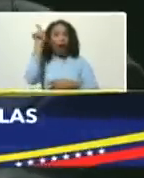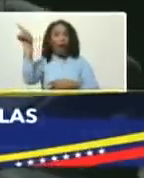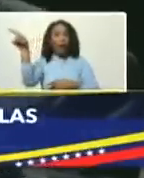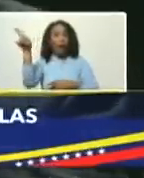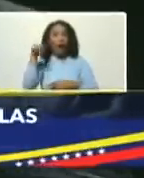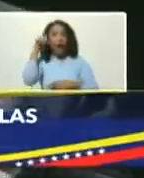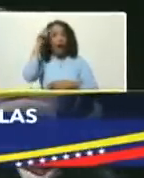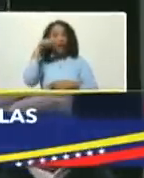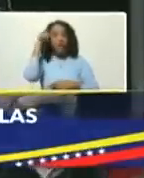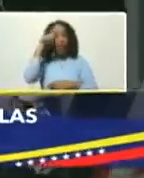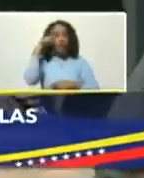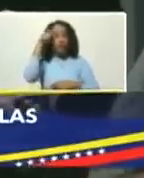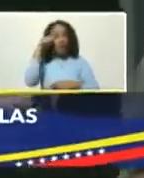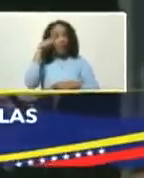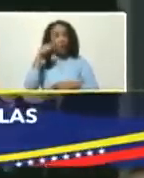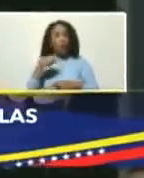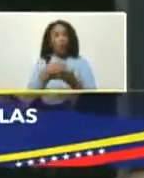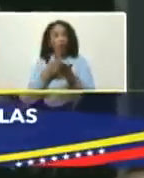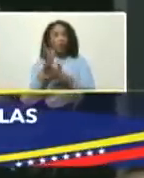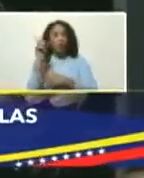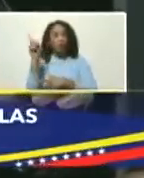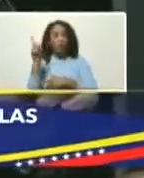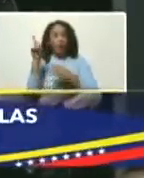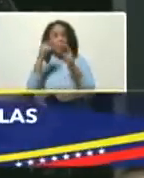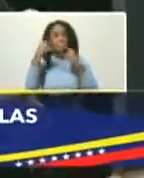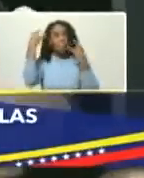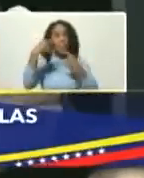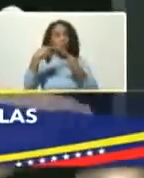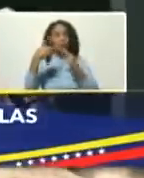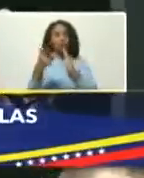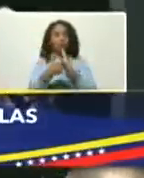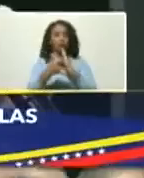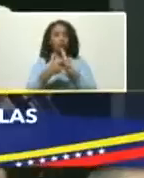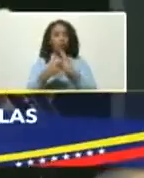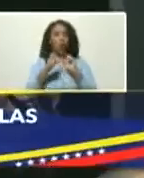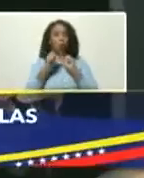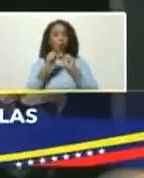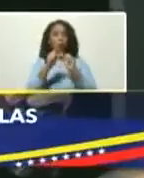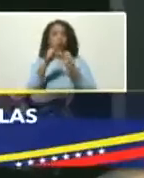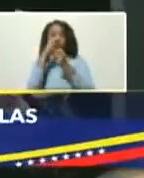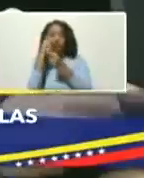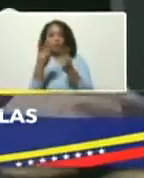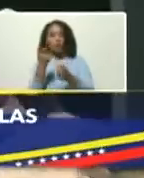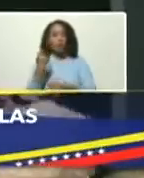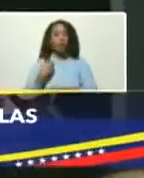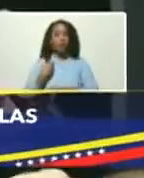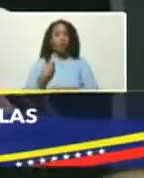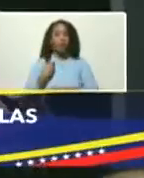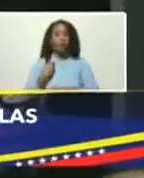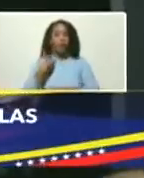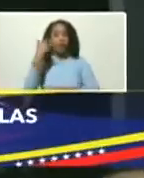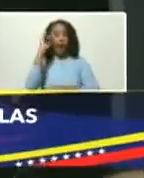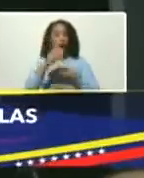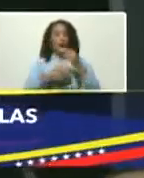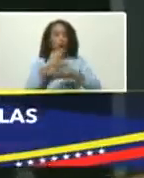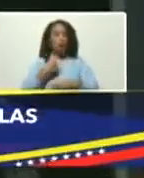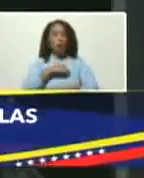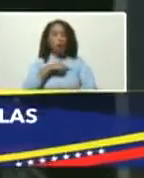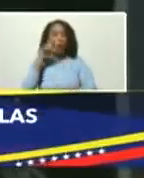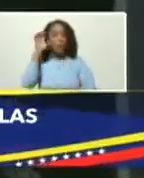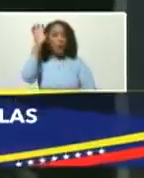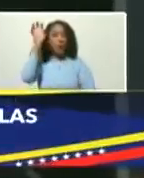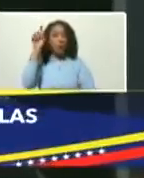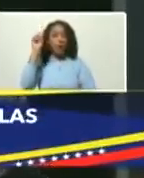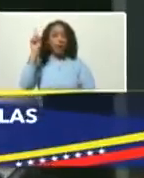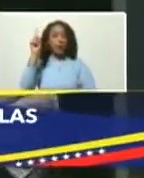videoconferencia a través de todas las plataformas tecnológicas para seguir invirtiendo y haciendo que nuestro país sea un